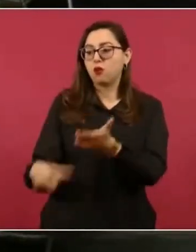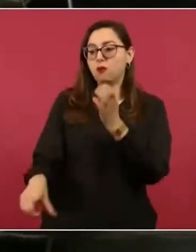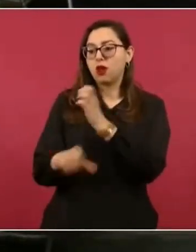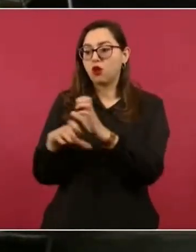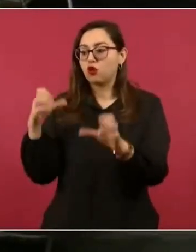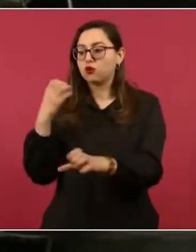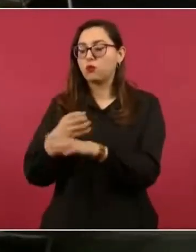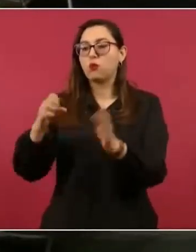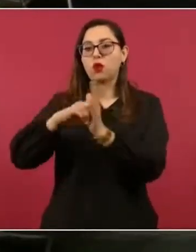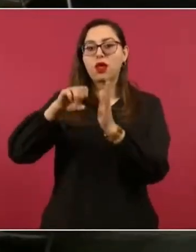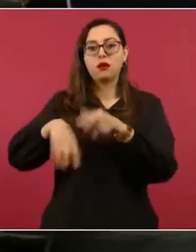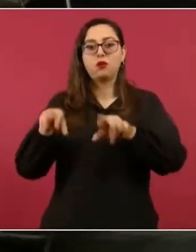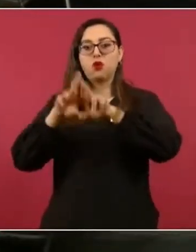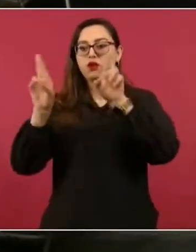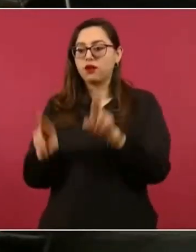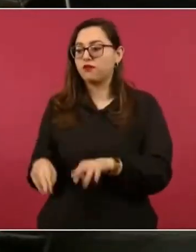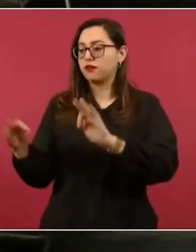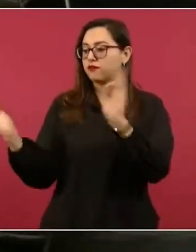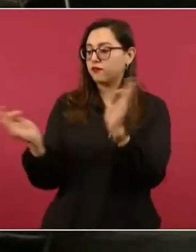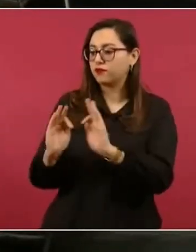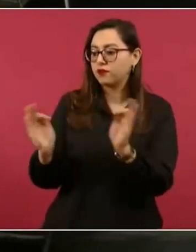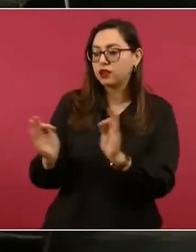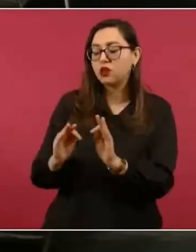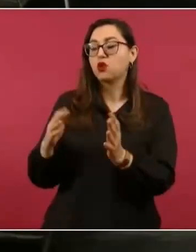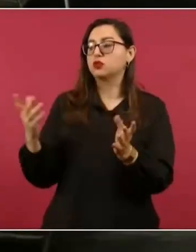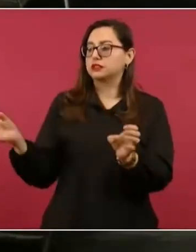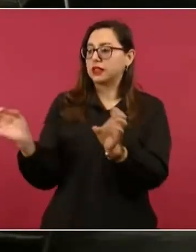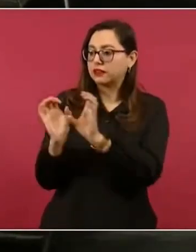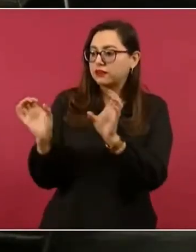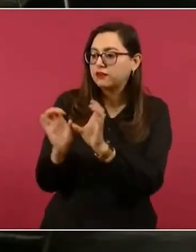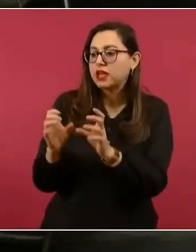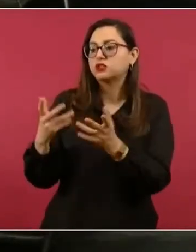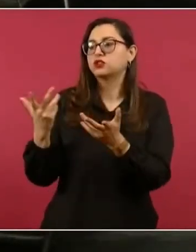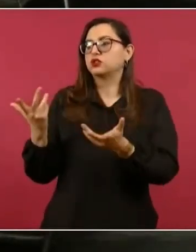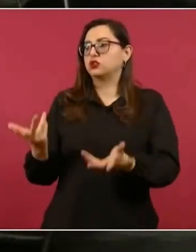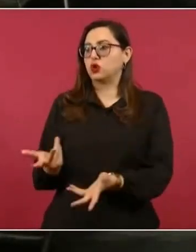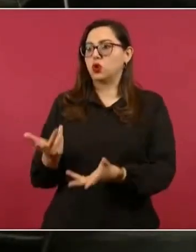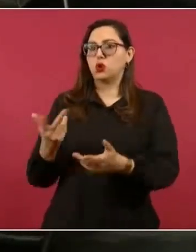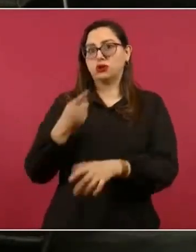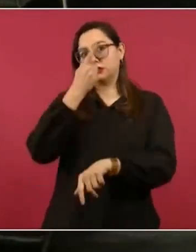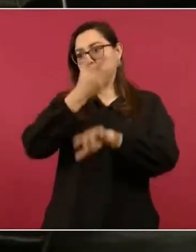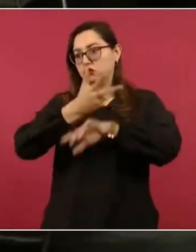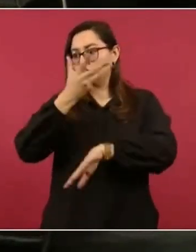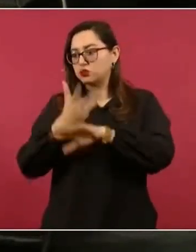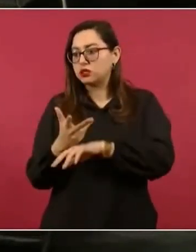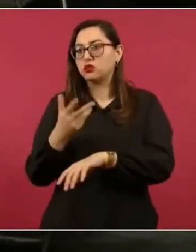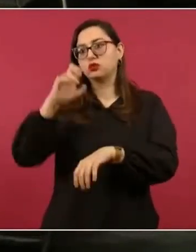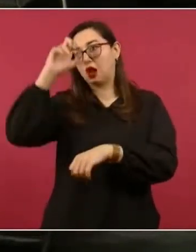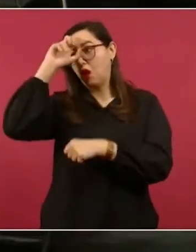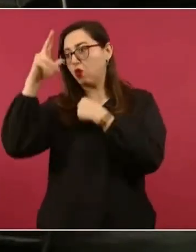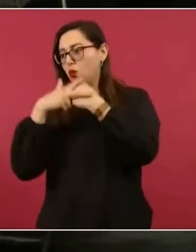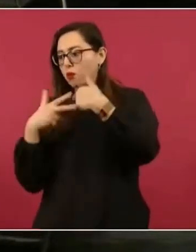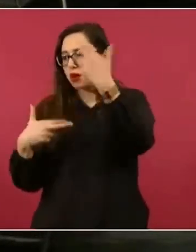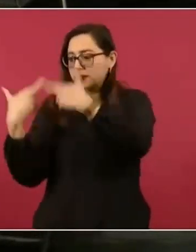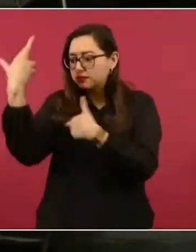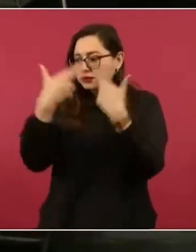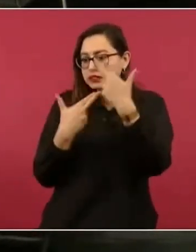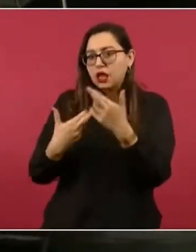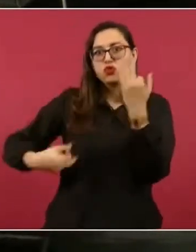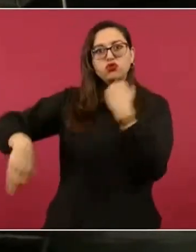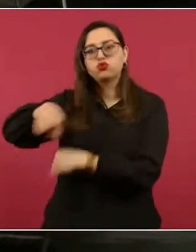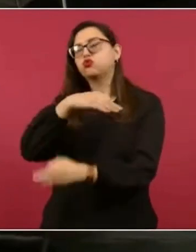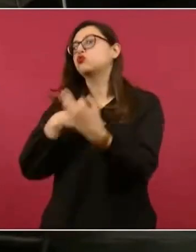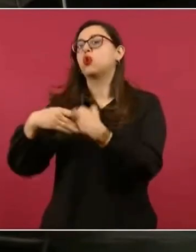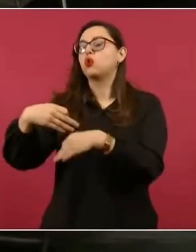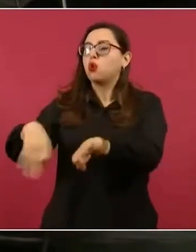de refrigeración, y aparte las certificaciones por parte de autoridades de los Estados Unidos y de Europa para ver que estén todas las